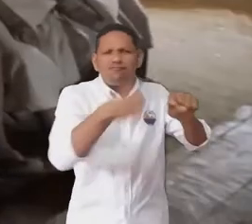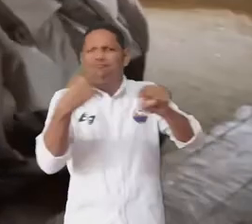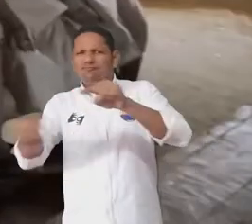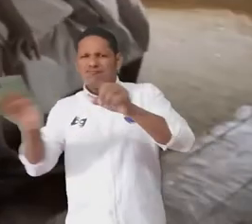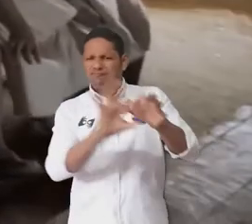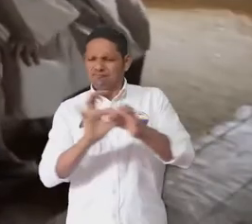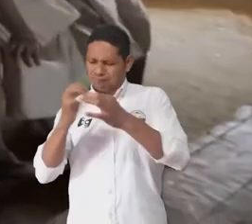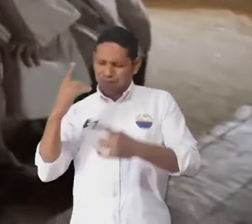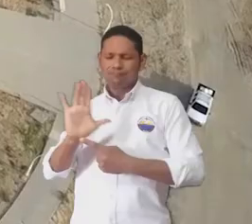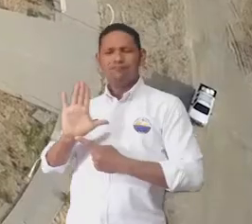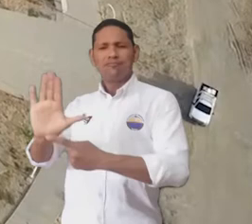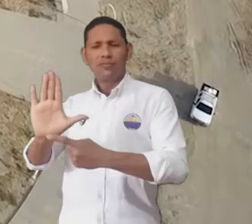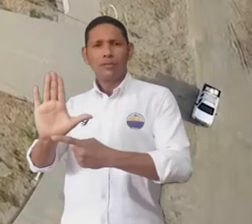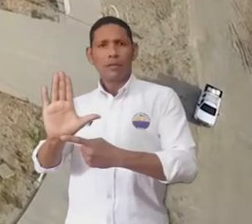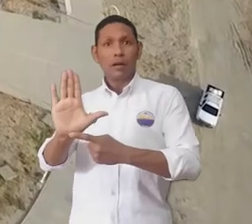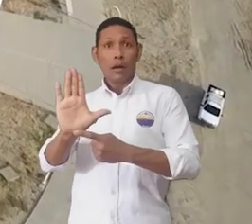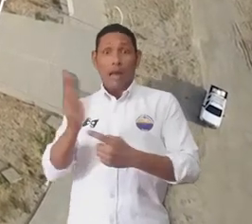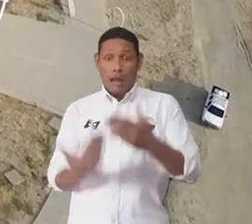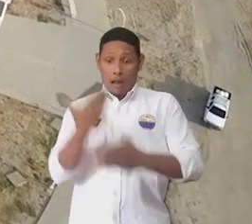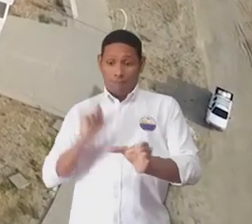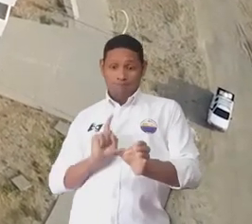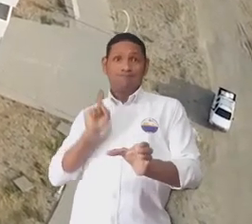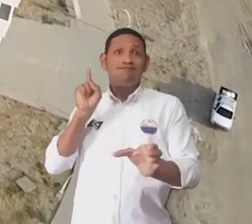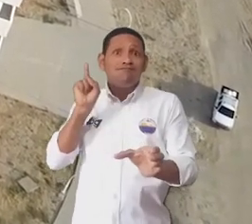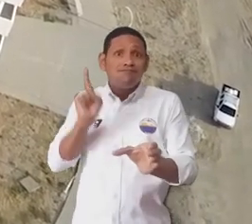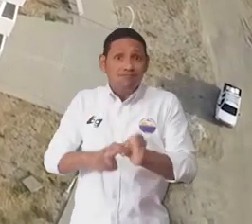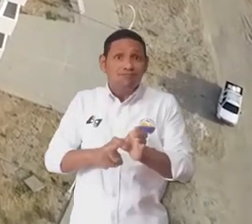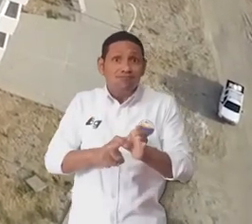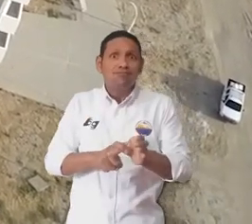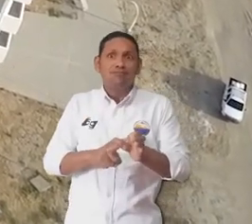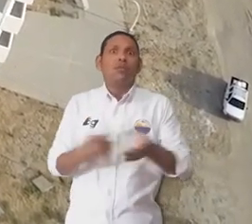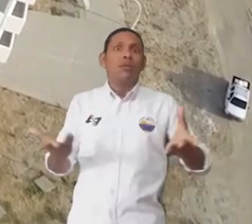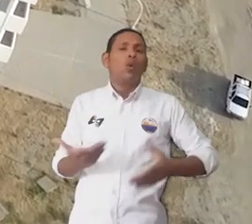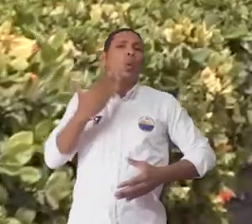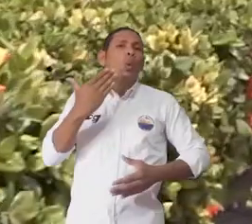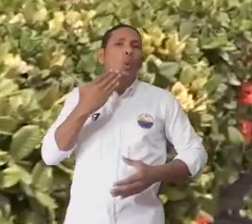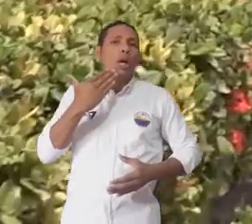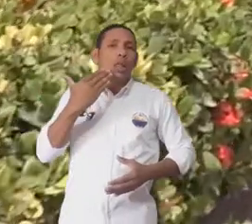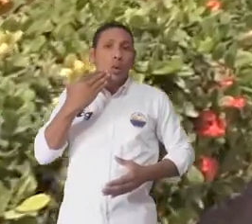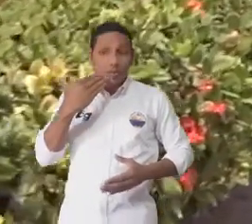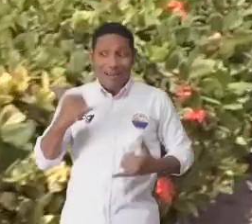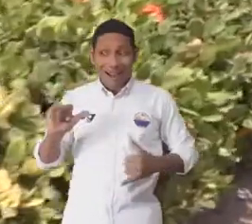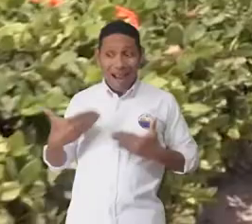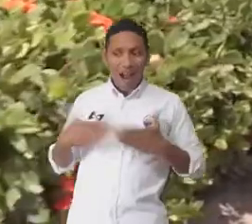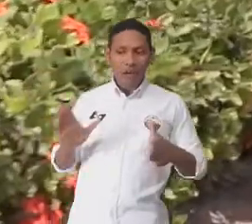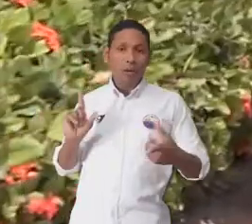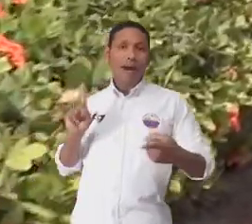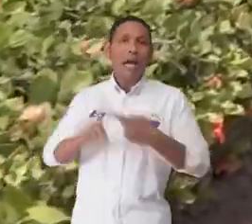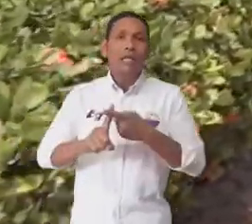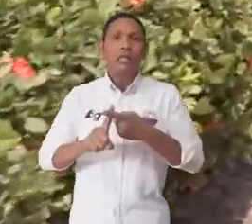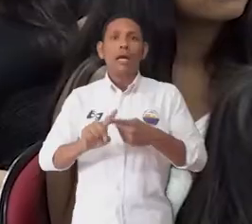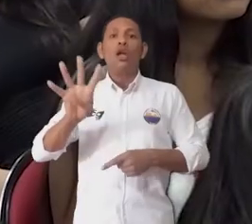doctorado. El proceso de inscripción y admisión para la primera corte del programa adscrito a la Facultad de Educación